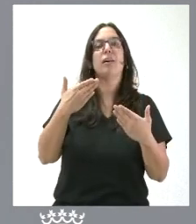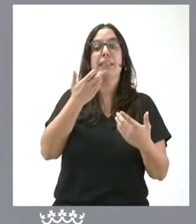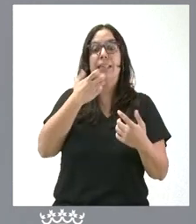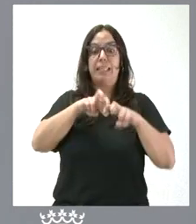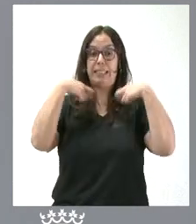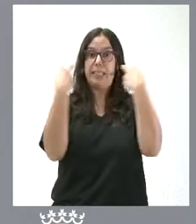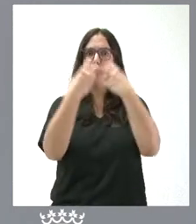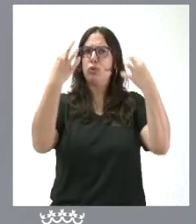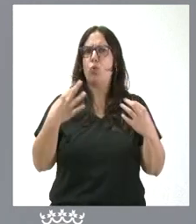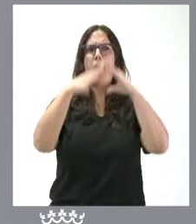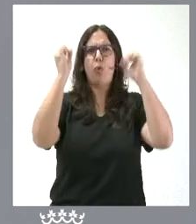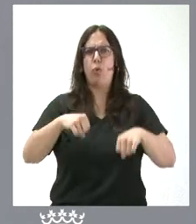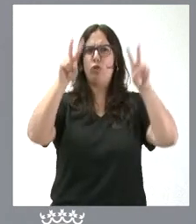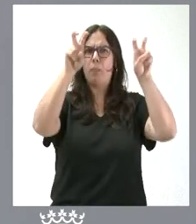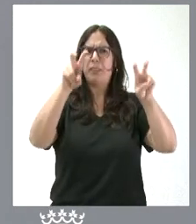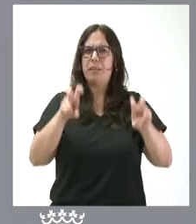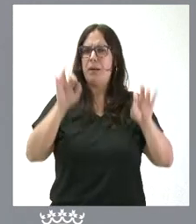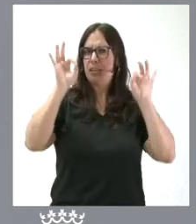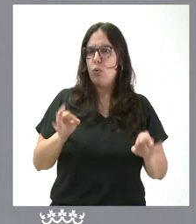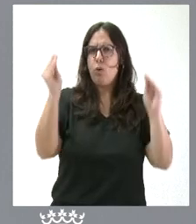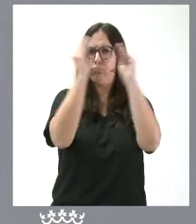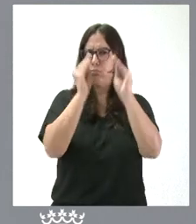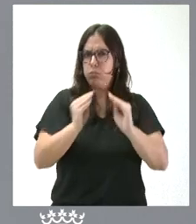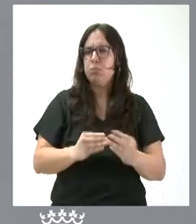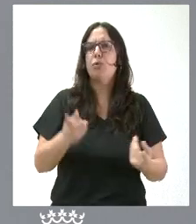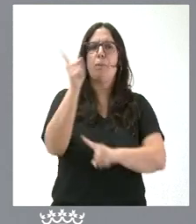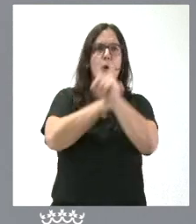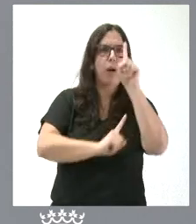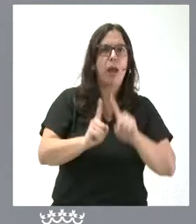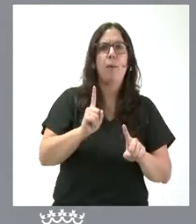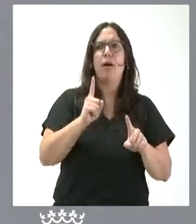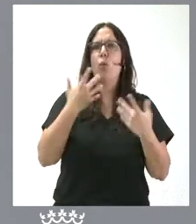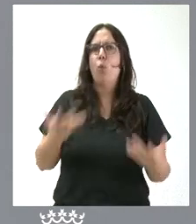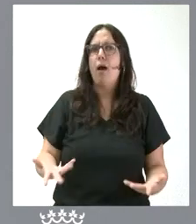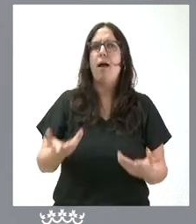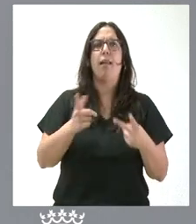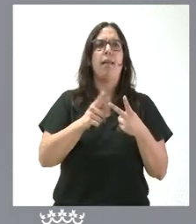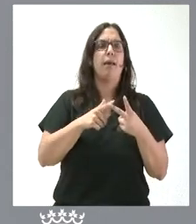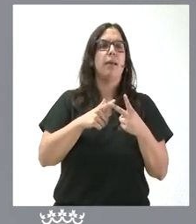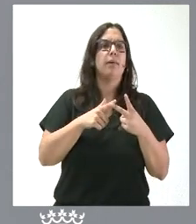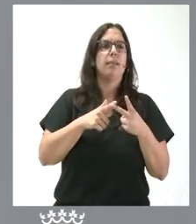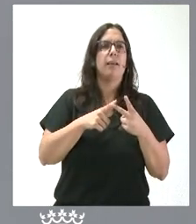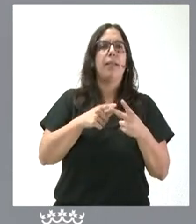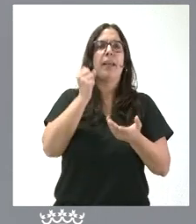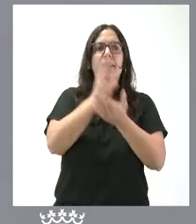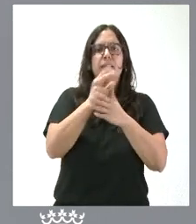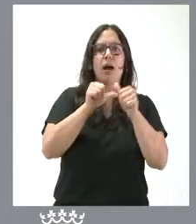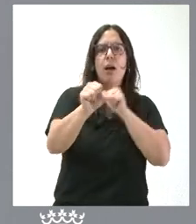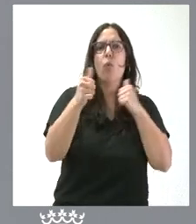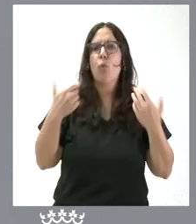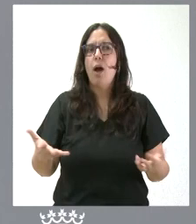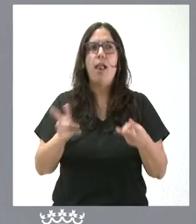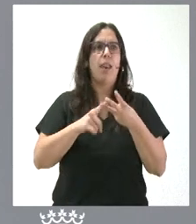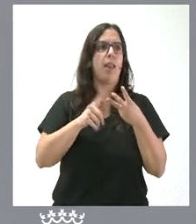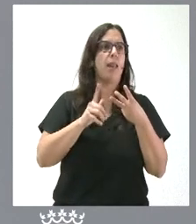acuerdo en muchas cosas sobre cuáles son los problemas que tiene la sanidad de Castilla y León y de España, sobre cuáles son los desafíos que tenemos por delante, el